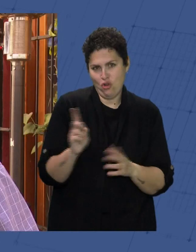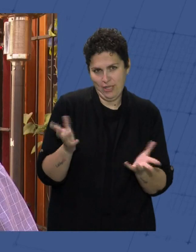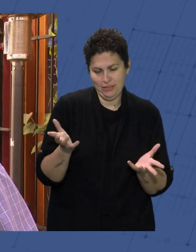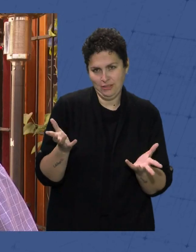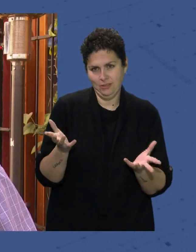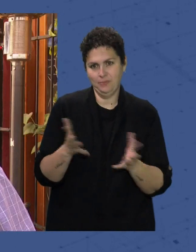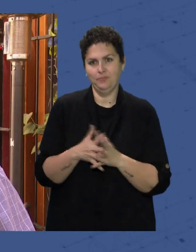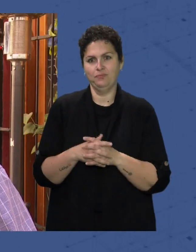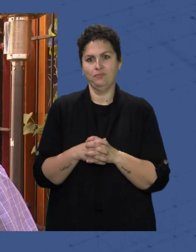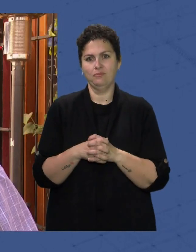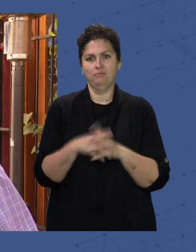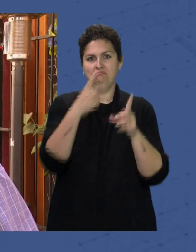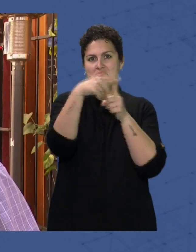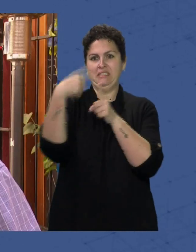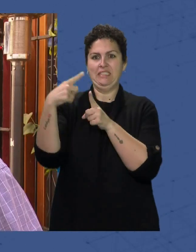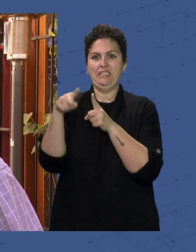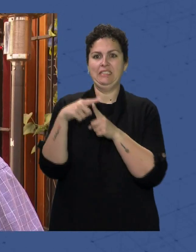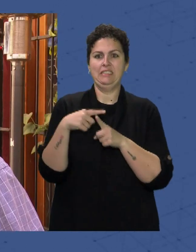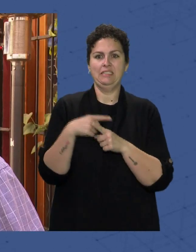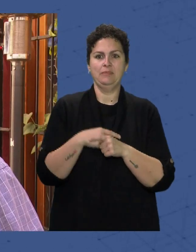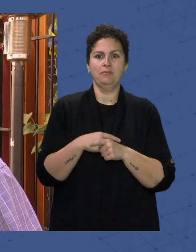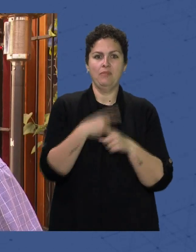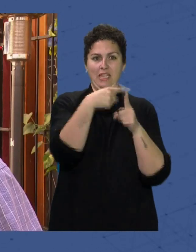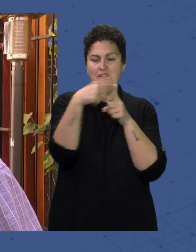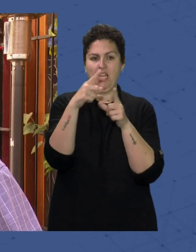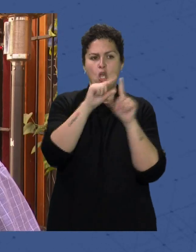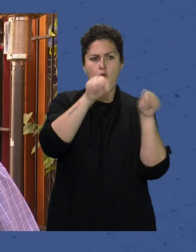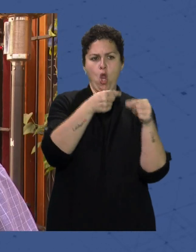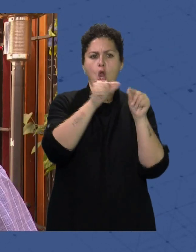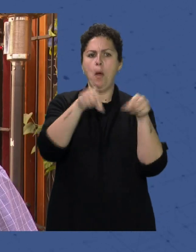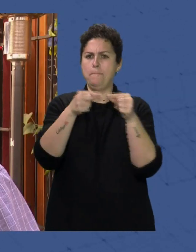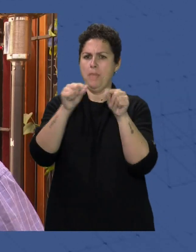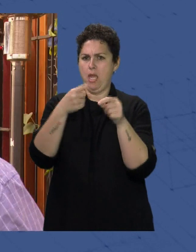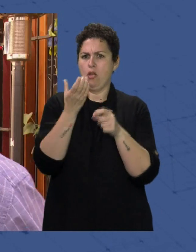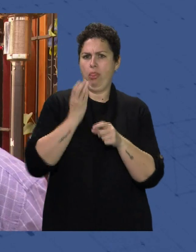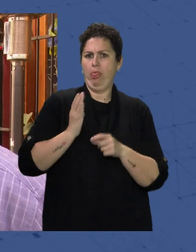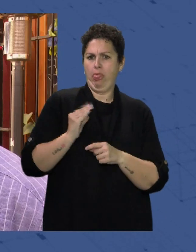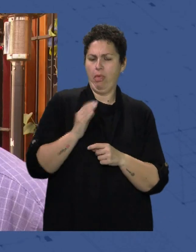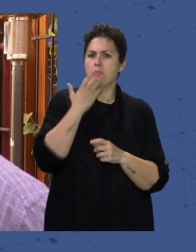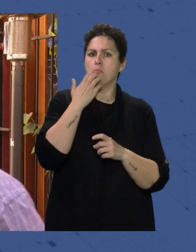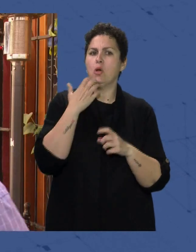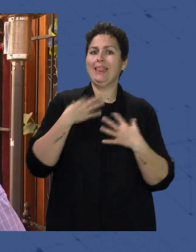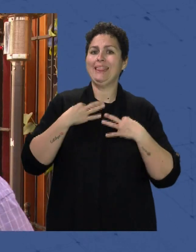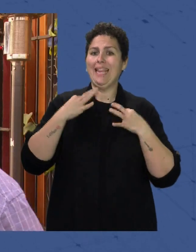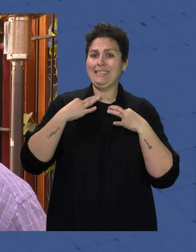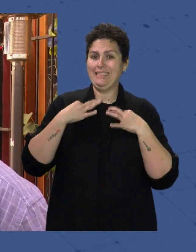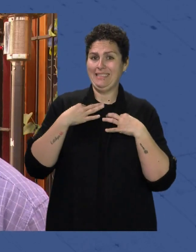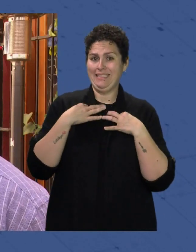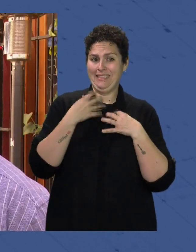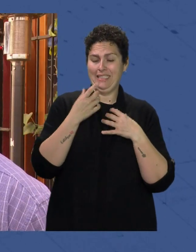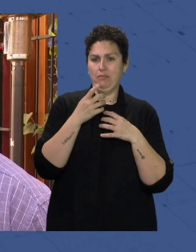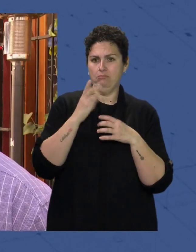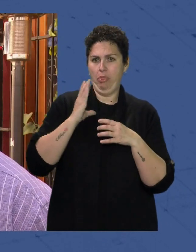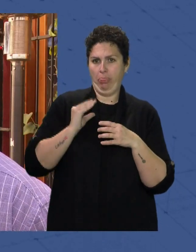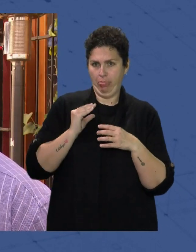En los diferentes Convenios Tenemos por ejemplo El convenio textil Que está bastante Más bajo Que el de hostelería